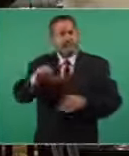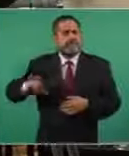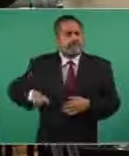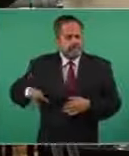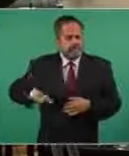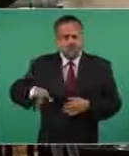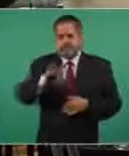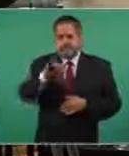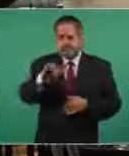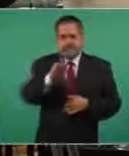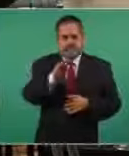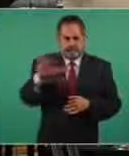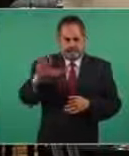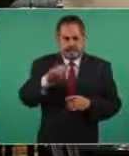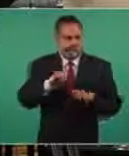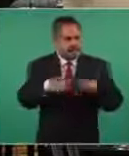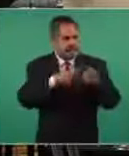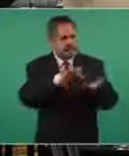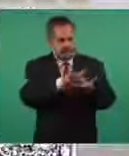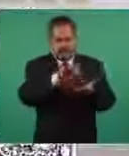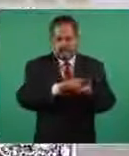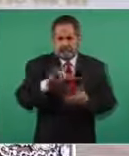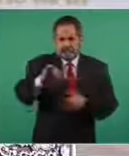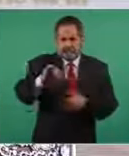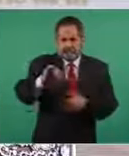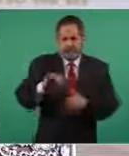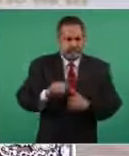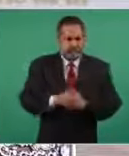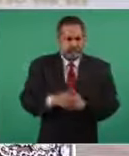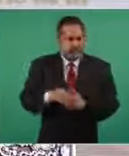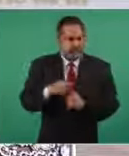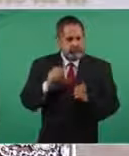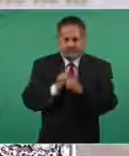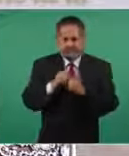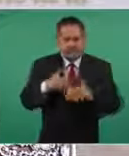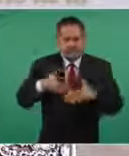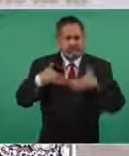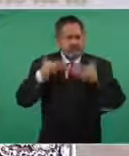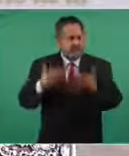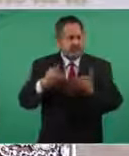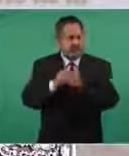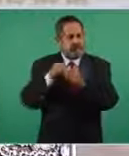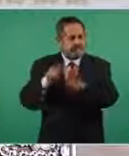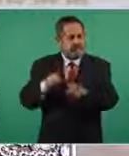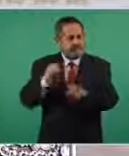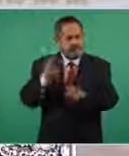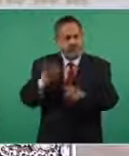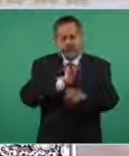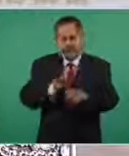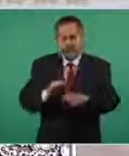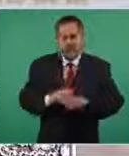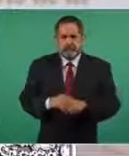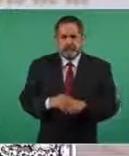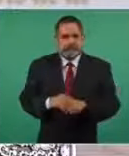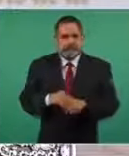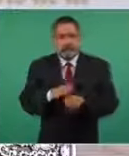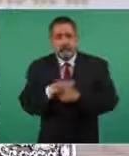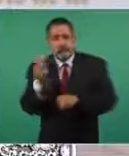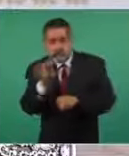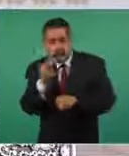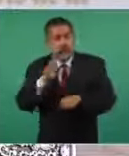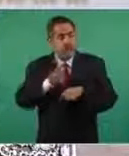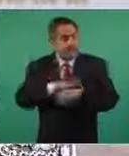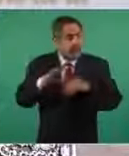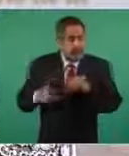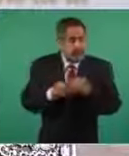de Baja California, le tenemos confianza y lo que se requiera más